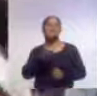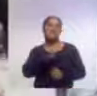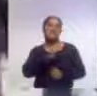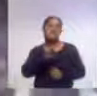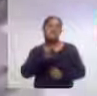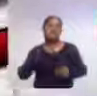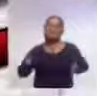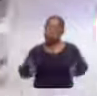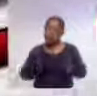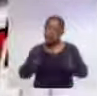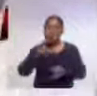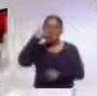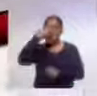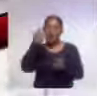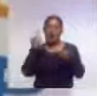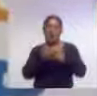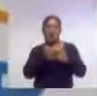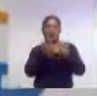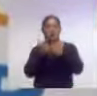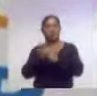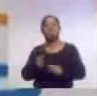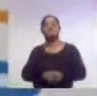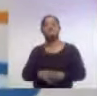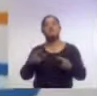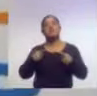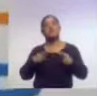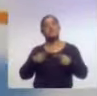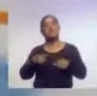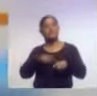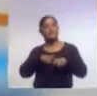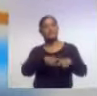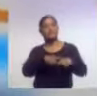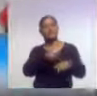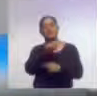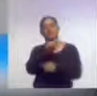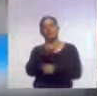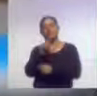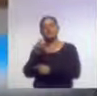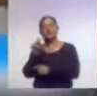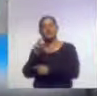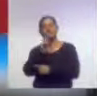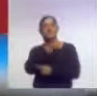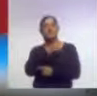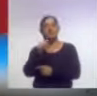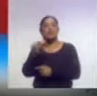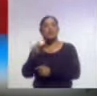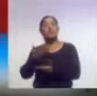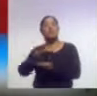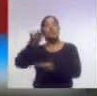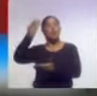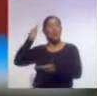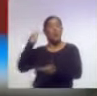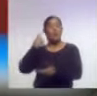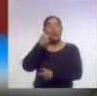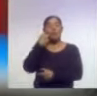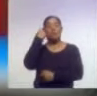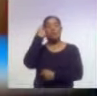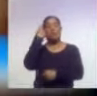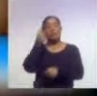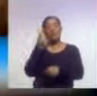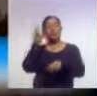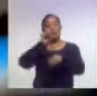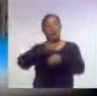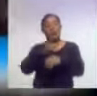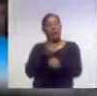para la economía. Los seguidores de la línea dura de Trump ya acampaban aquí 24 horas antes del acto.